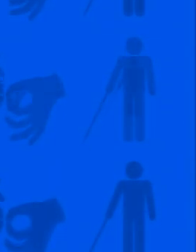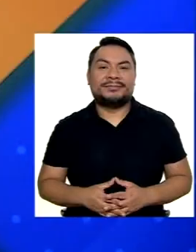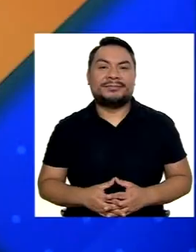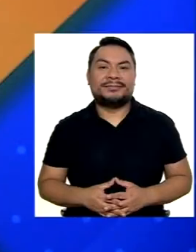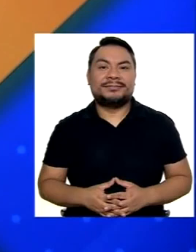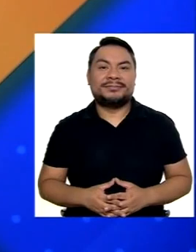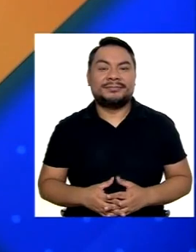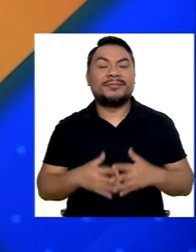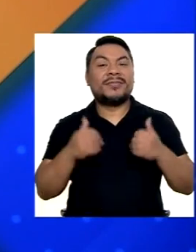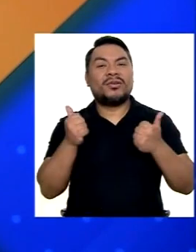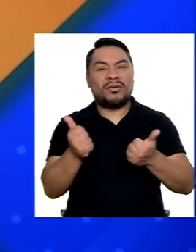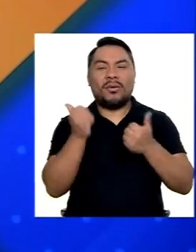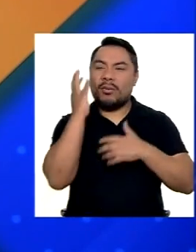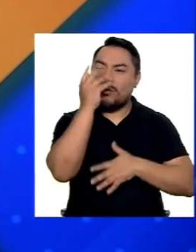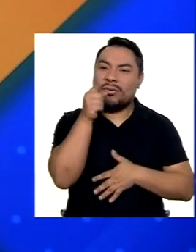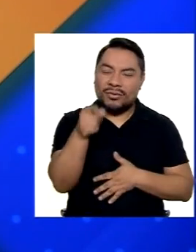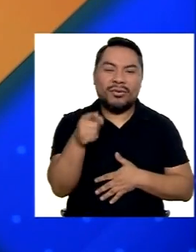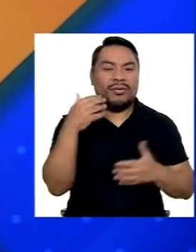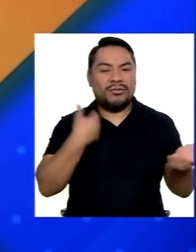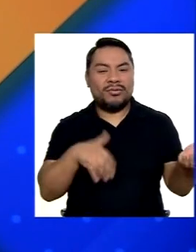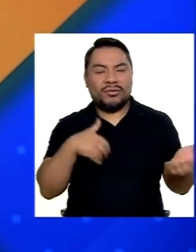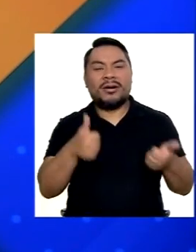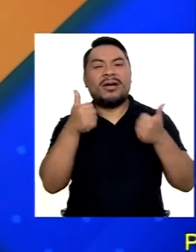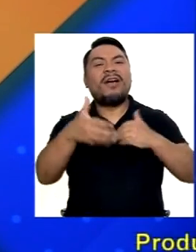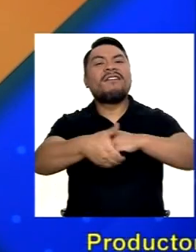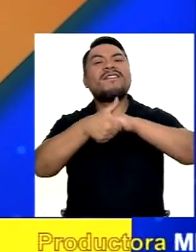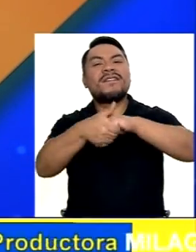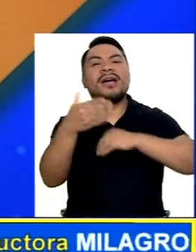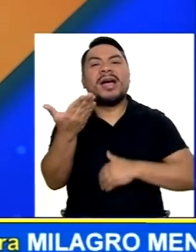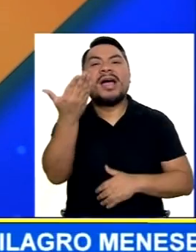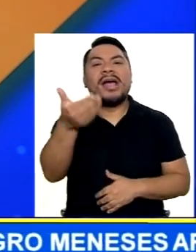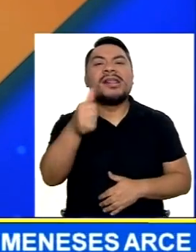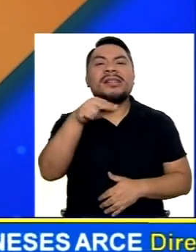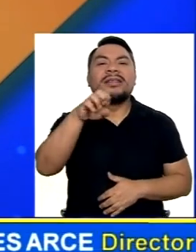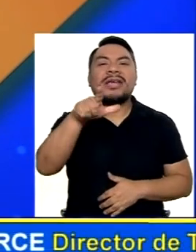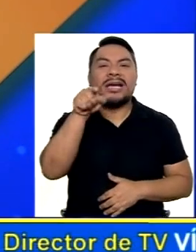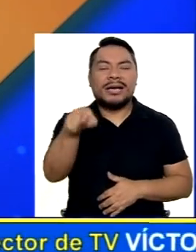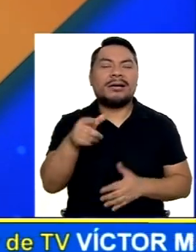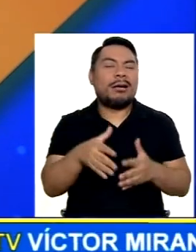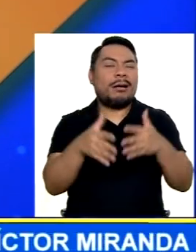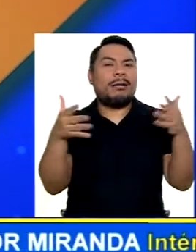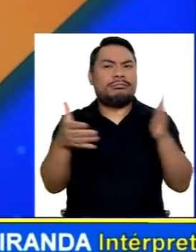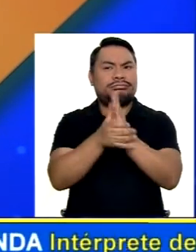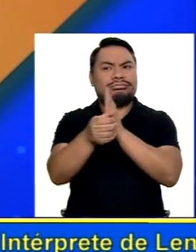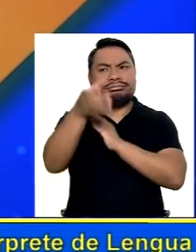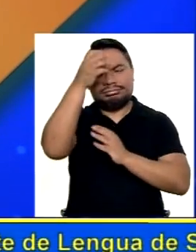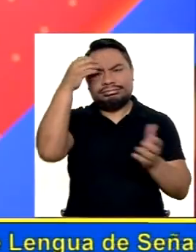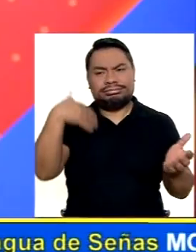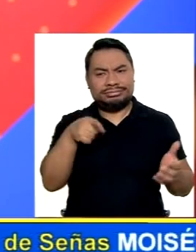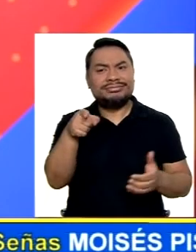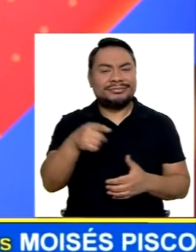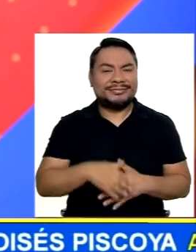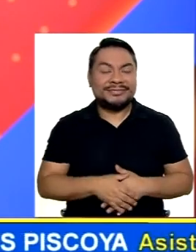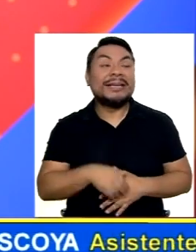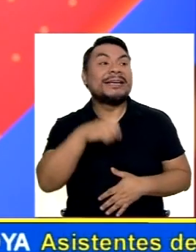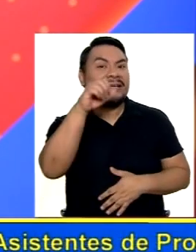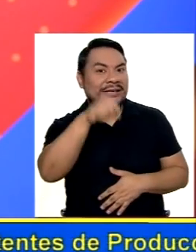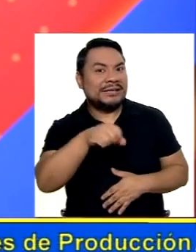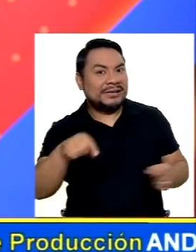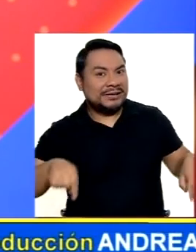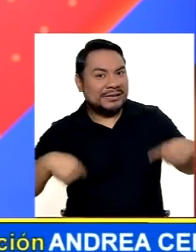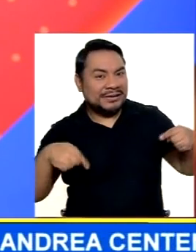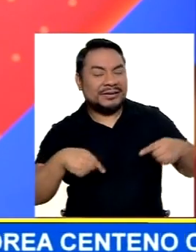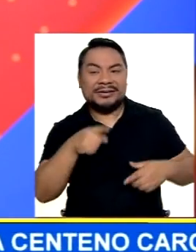Que bonito Toca Felicitaciones Ángel Por este Gran talento Que tienes Así es Gina